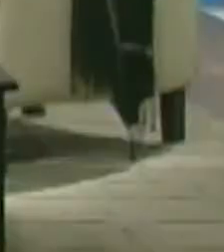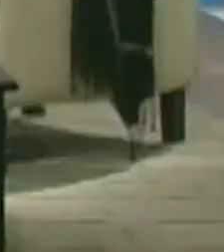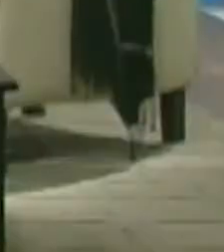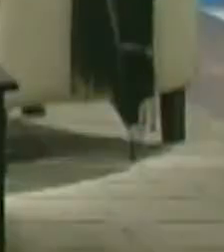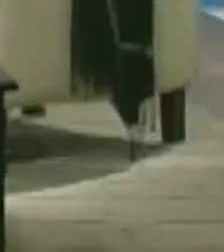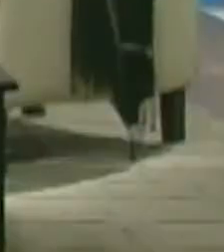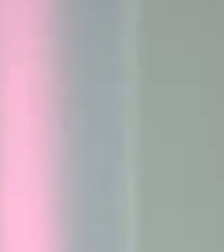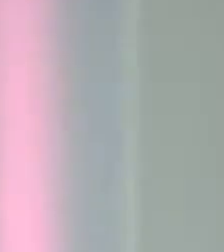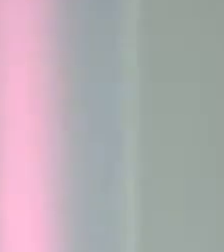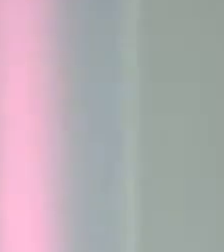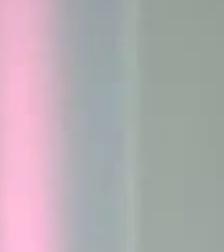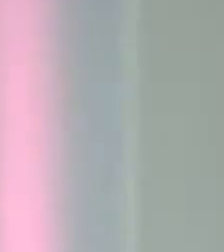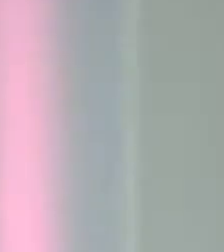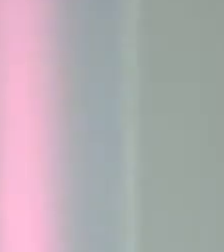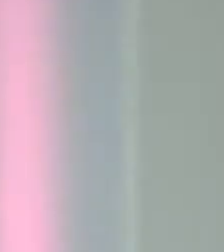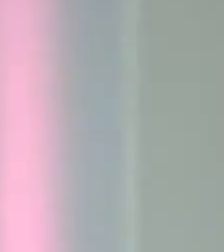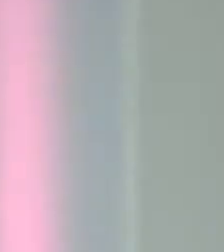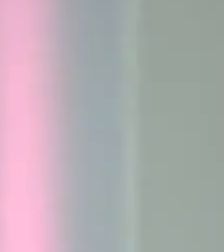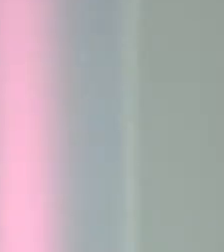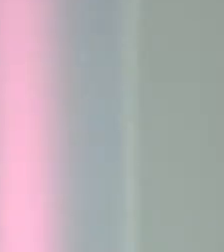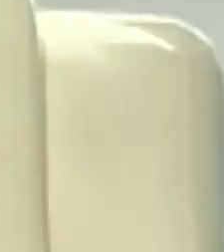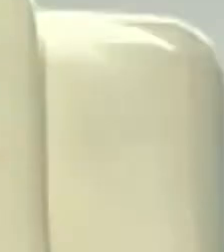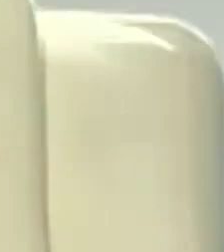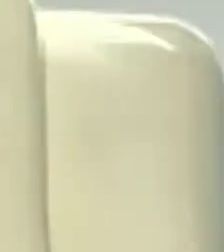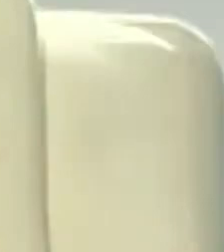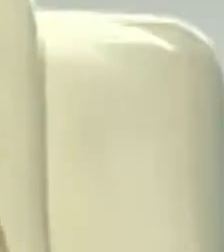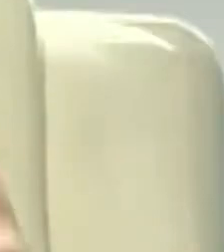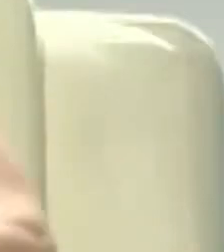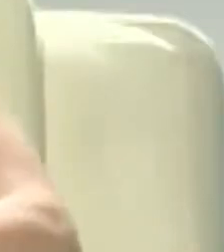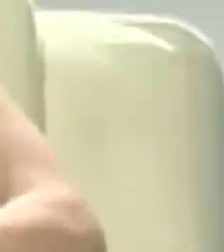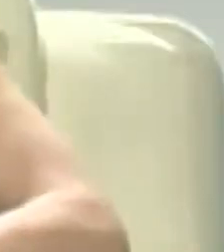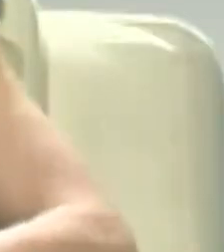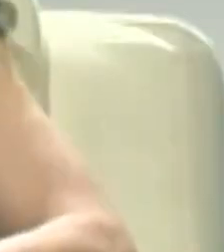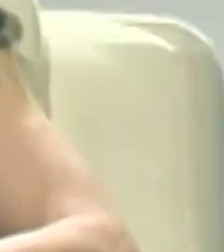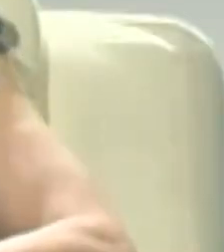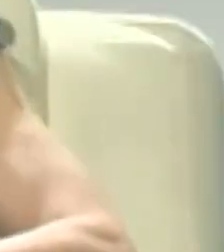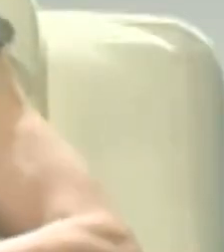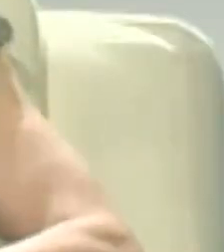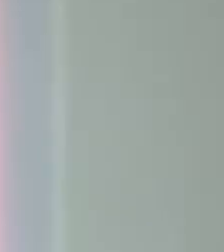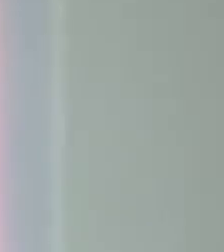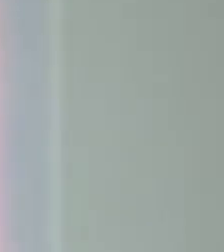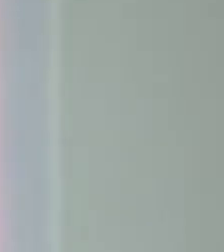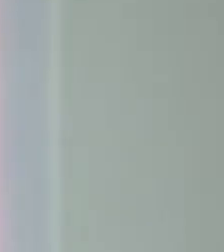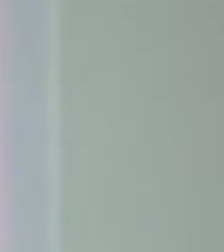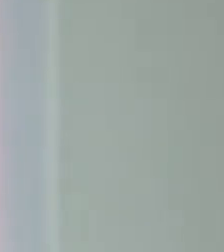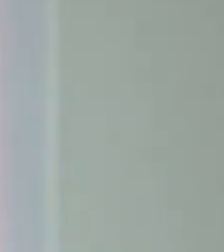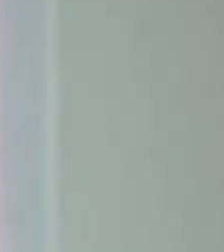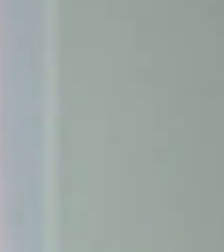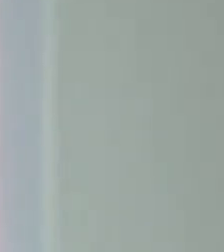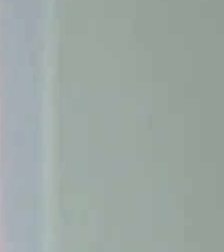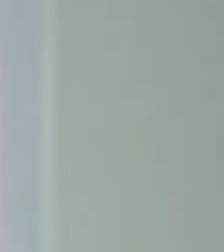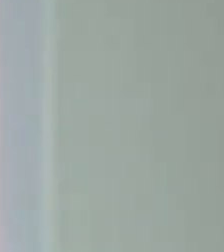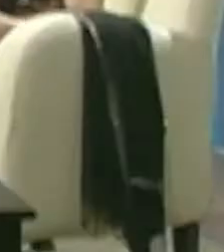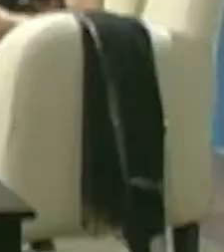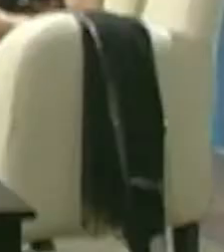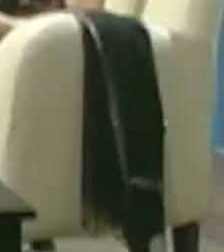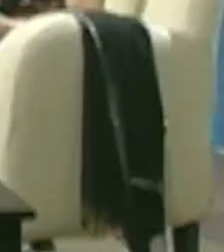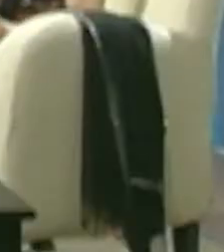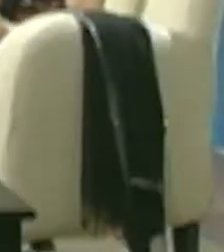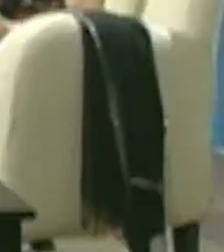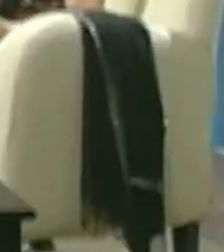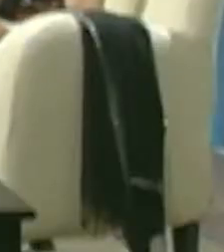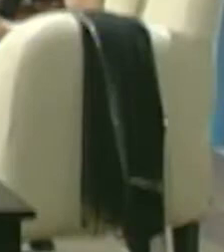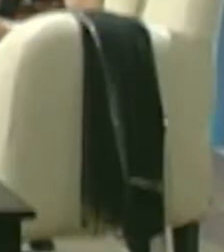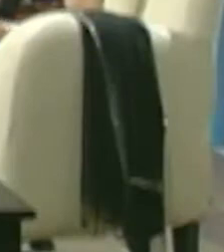Estamos de fiesta Elena Poniatowska cumple 90 años y viene a celebrar con nosotros Elena